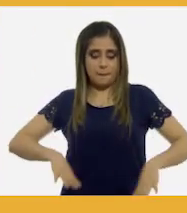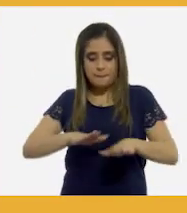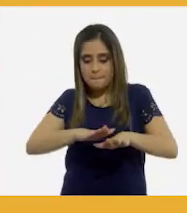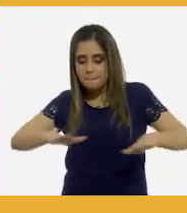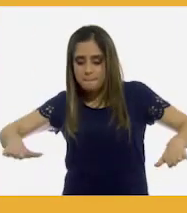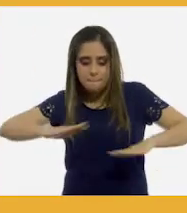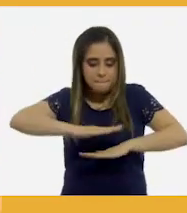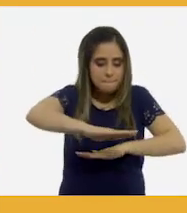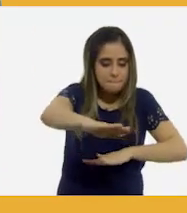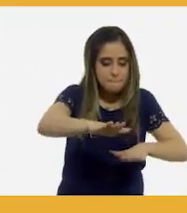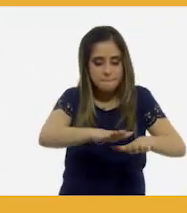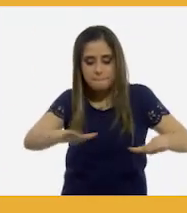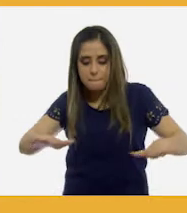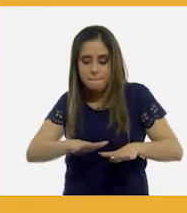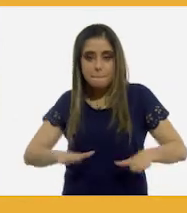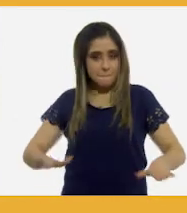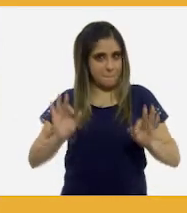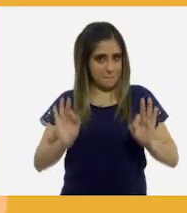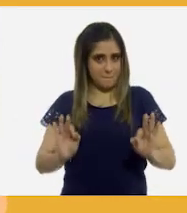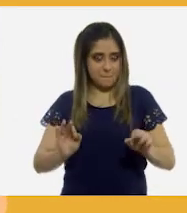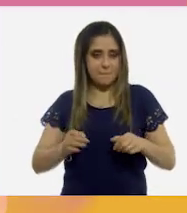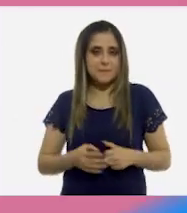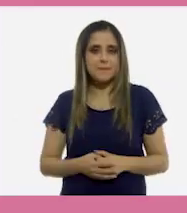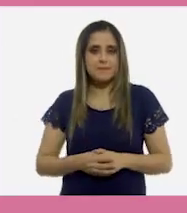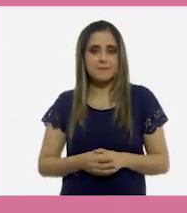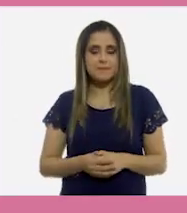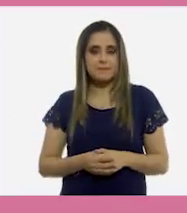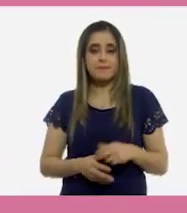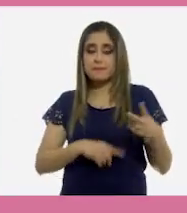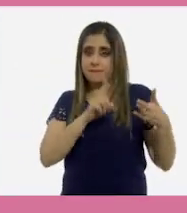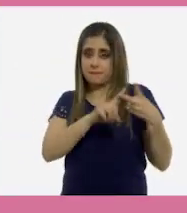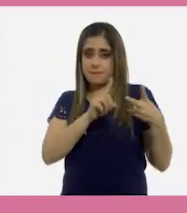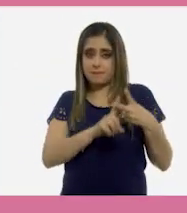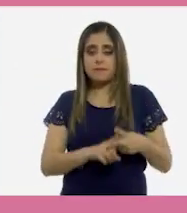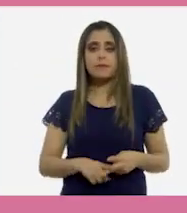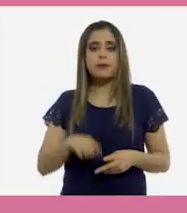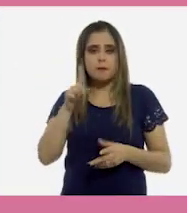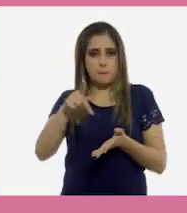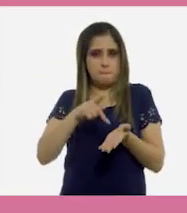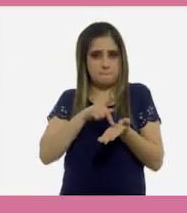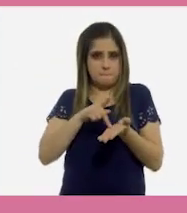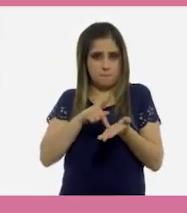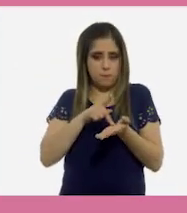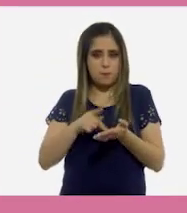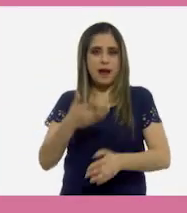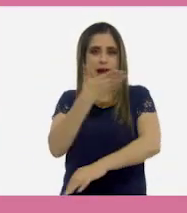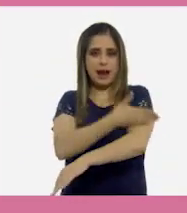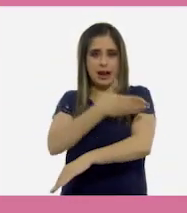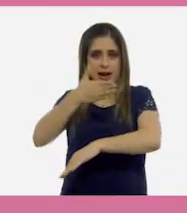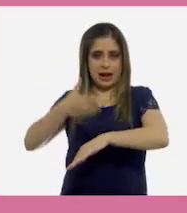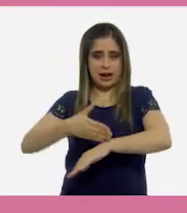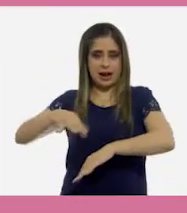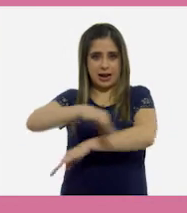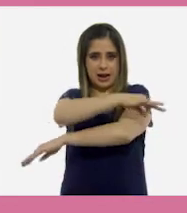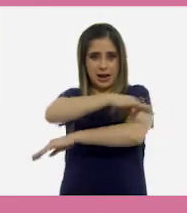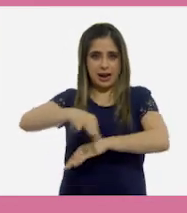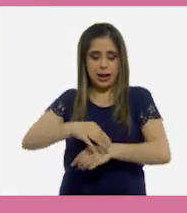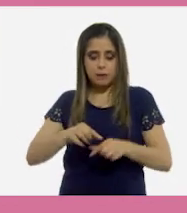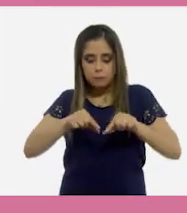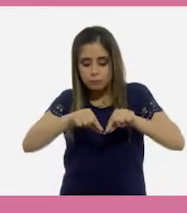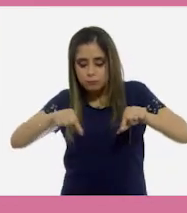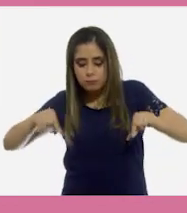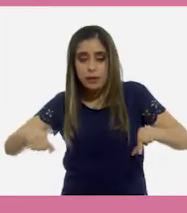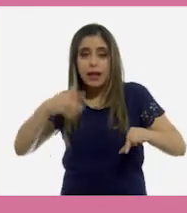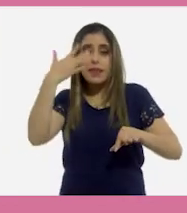la playera a lo largo y a lo ancho 2. Marca con el plumón o la pluma y con ayuda de la regla,